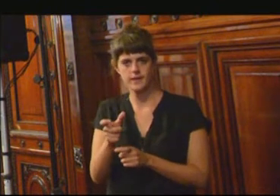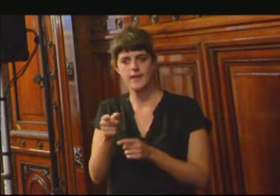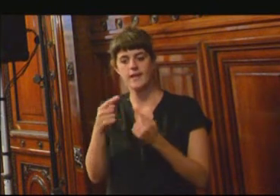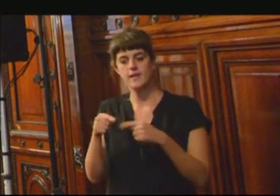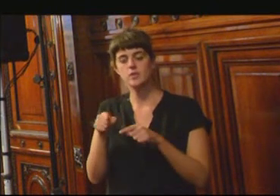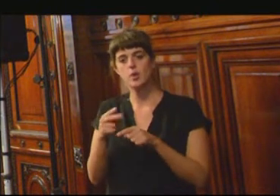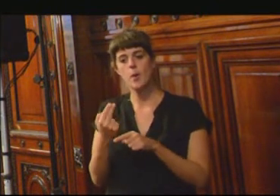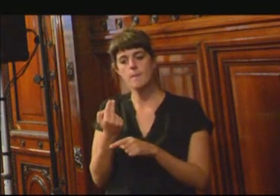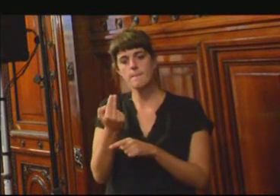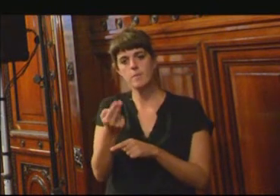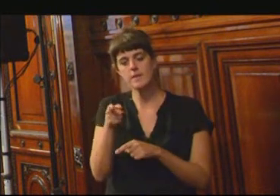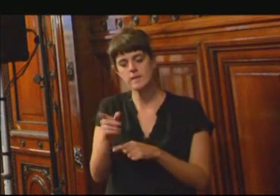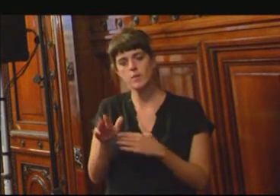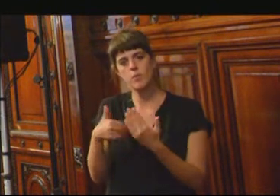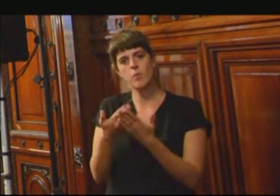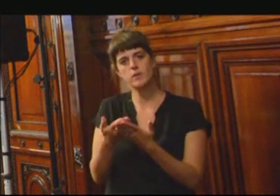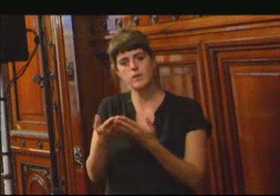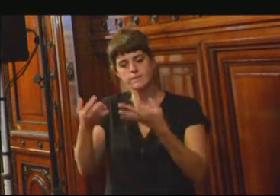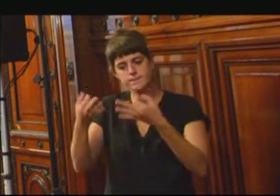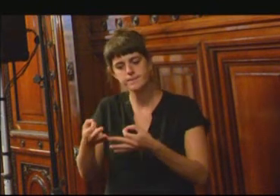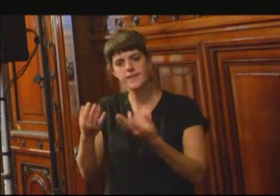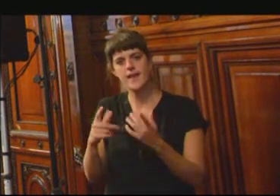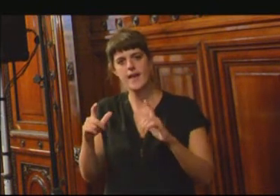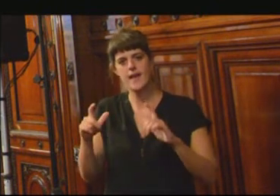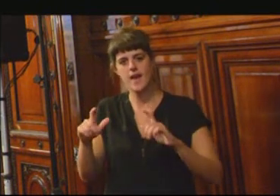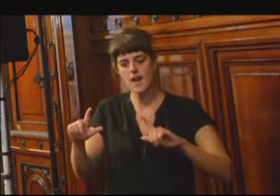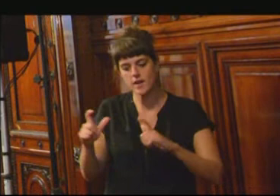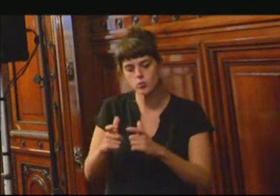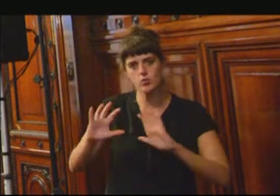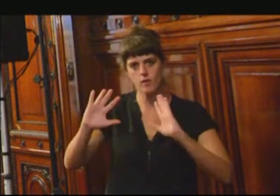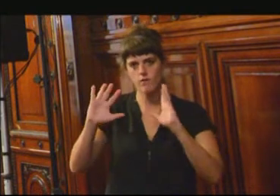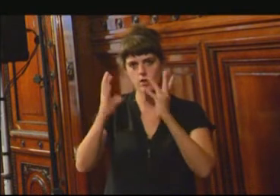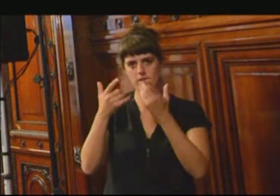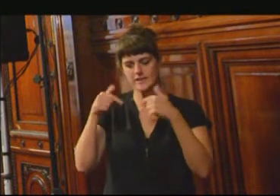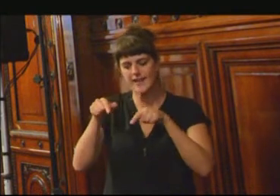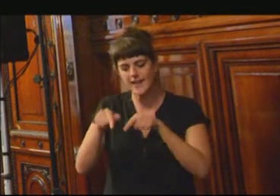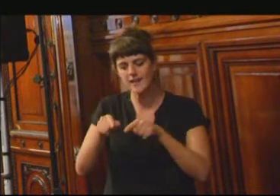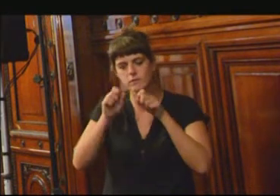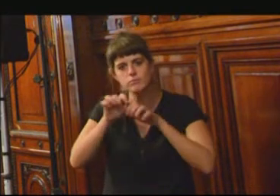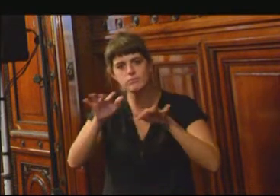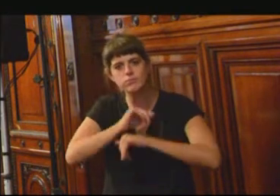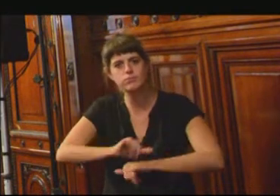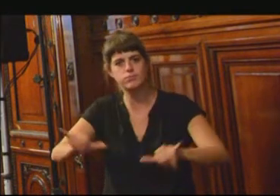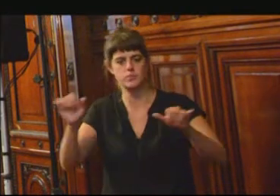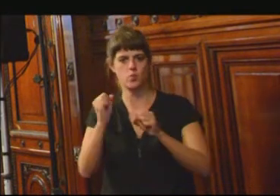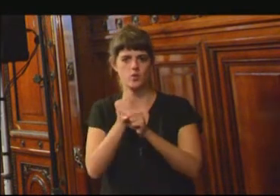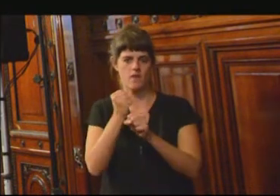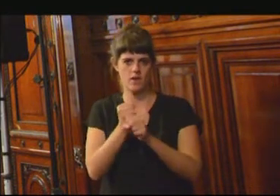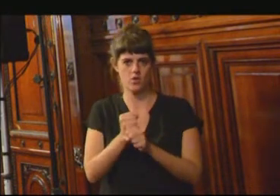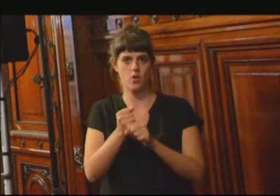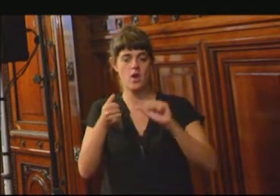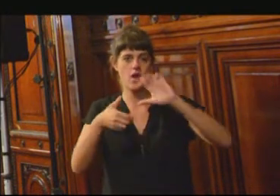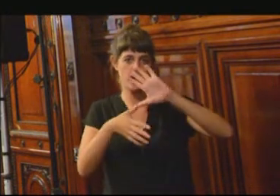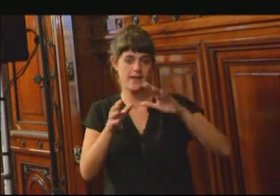estas propuestas concretas de reducción de violencia se diseminen en un trabajo en red. Regional,